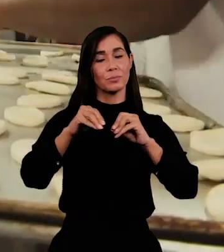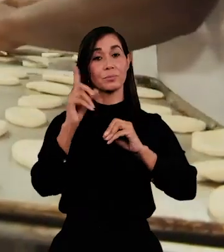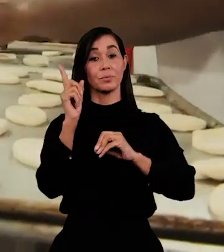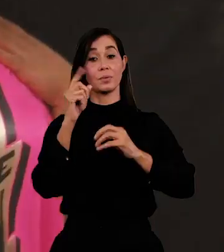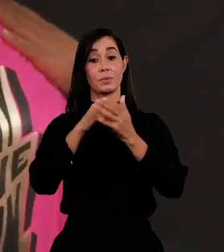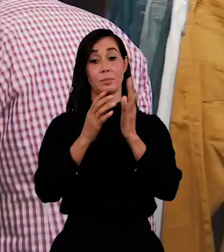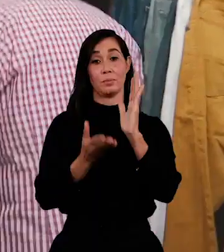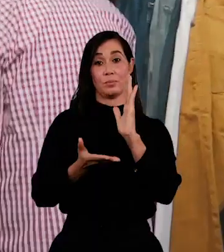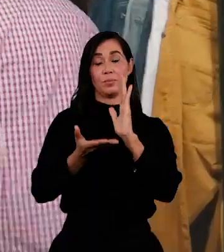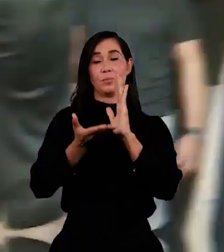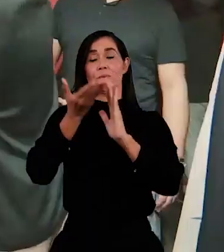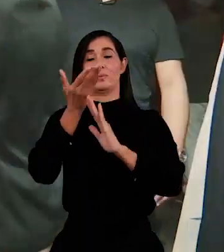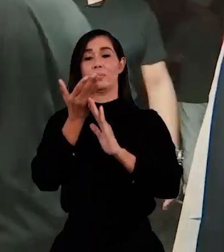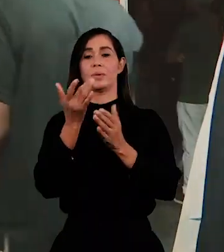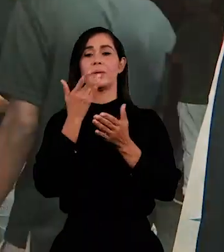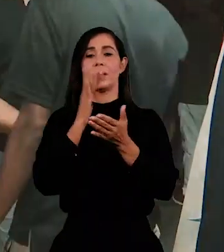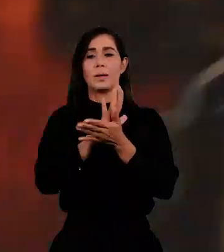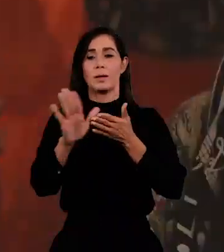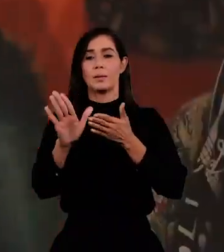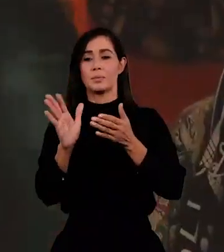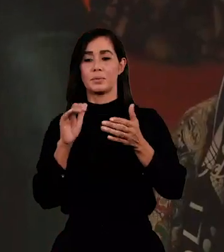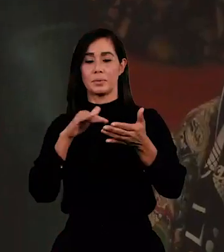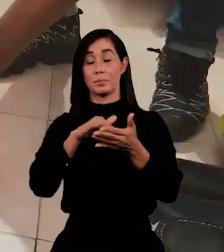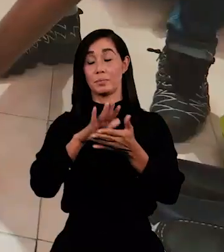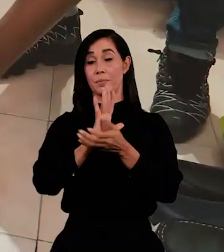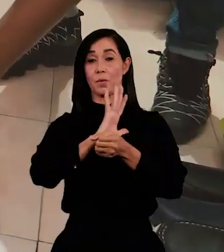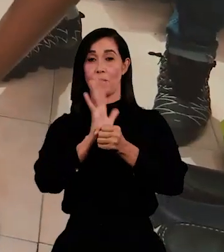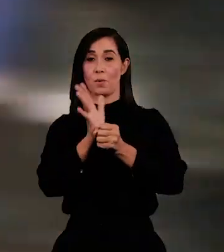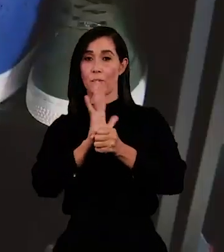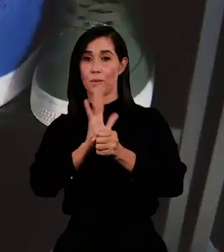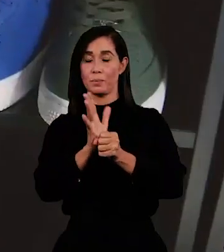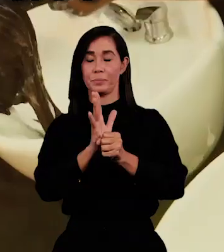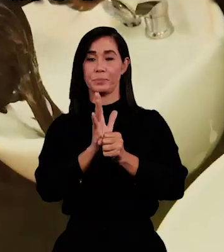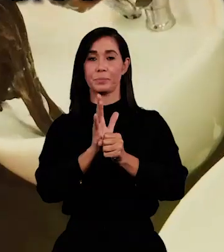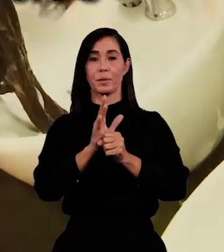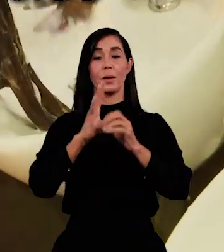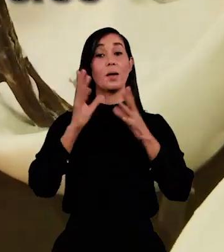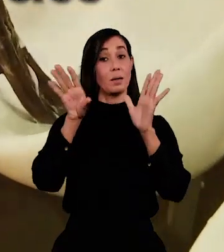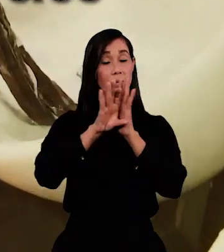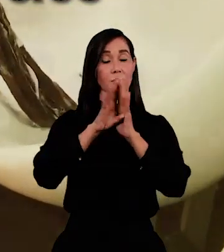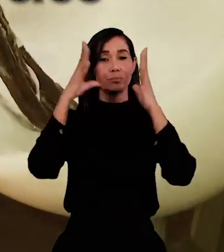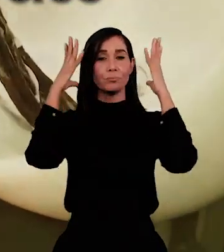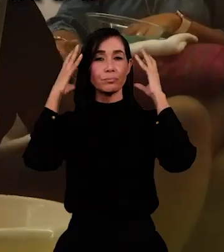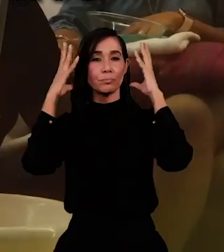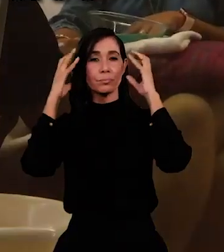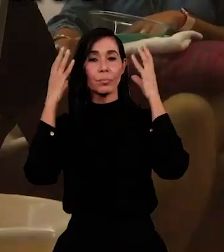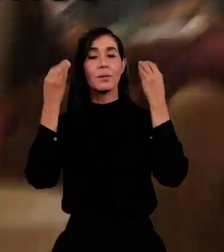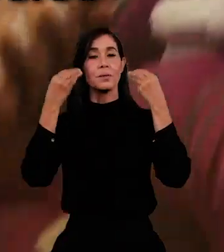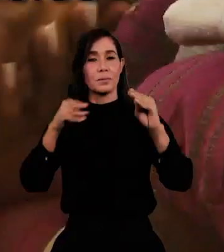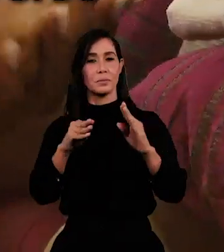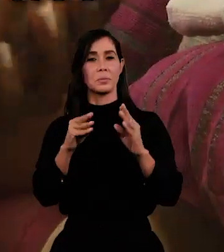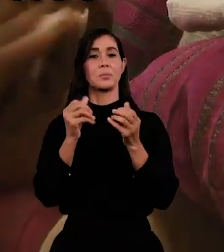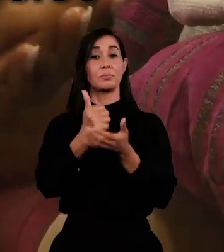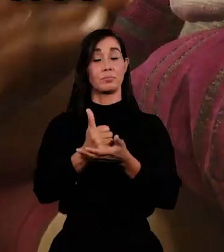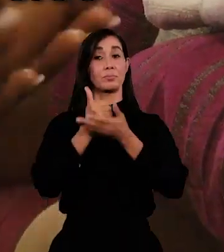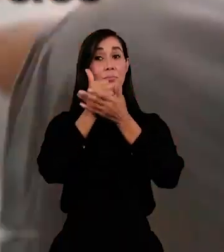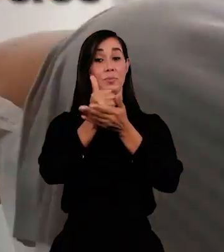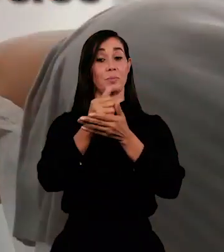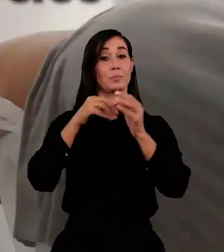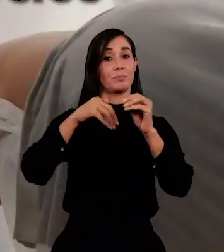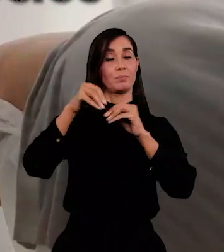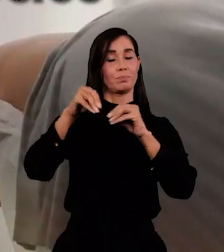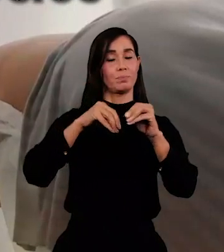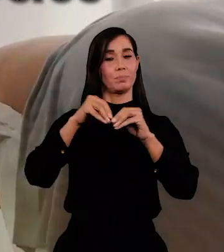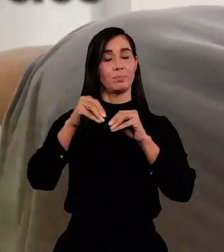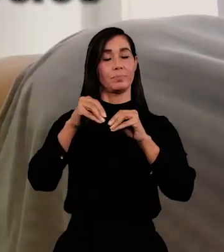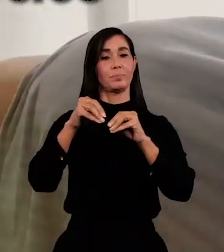una vez superada la crisis sanitaria post-coronavirus. En el caso de los salones de belleza ya tienen las soluciones para sus